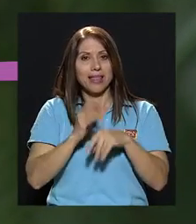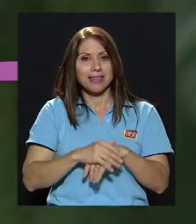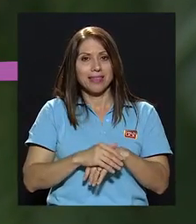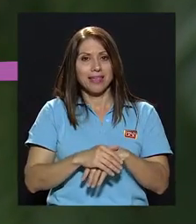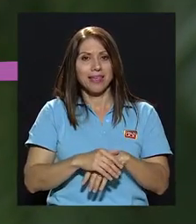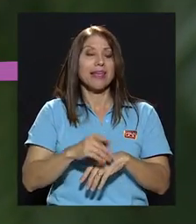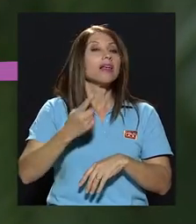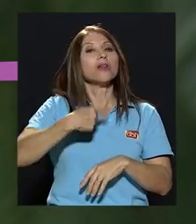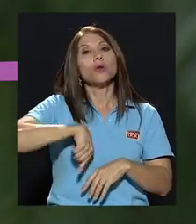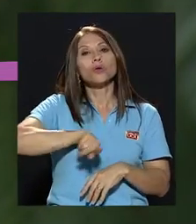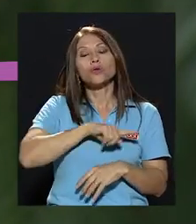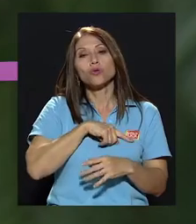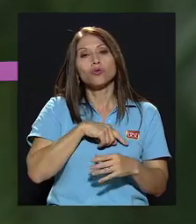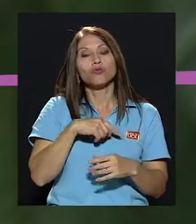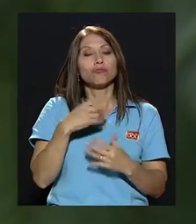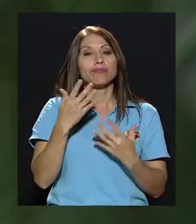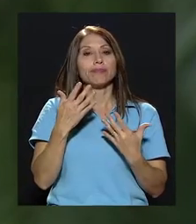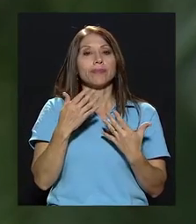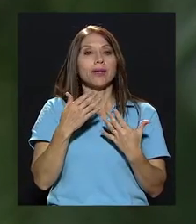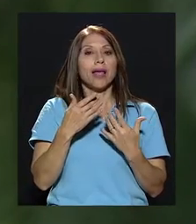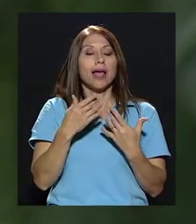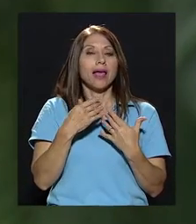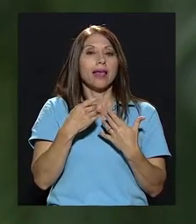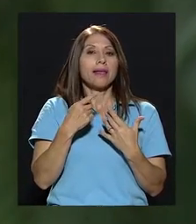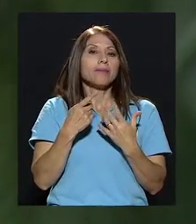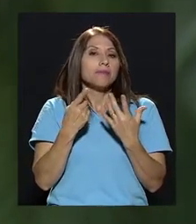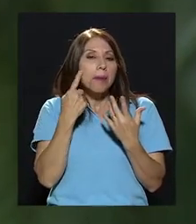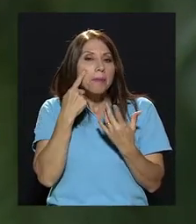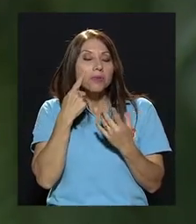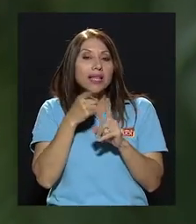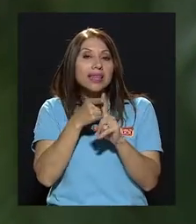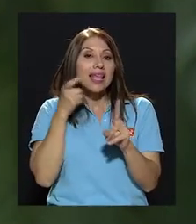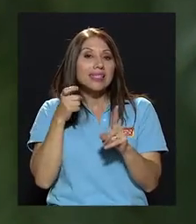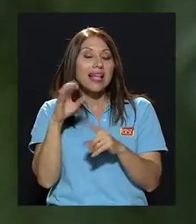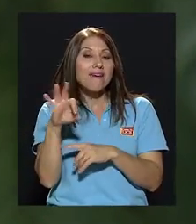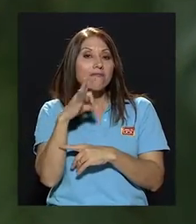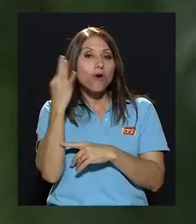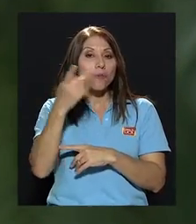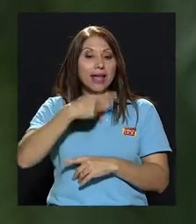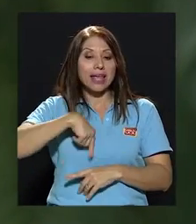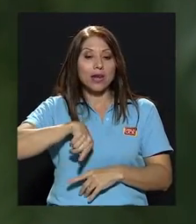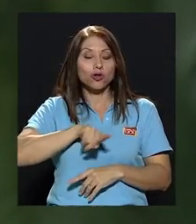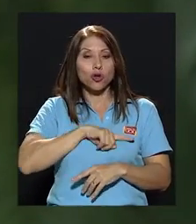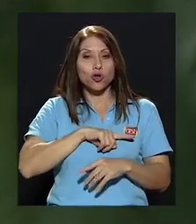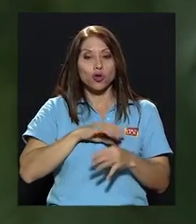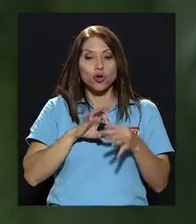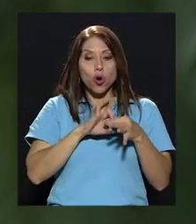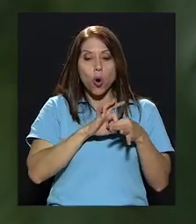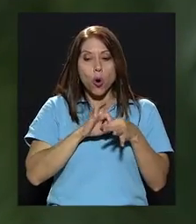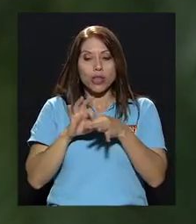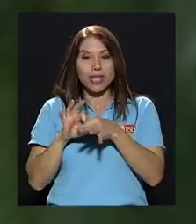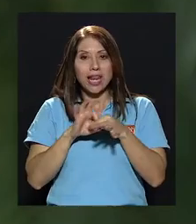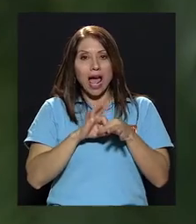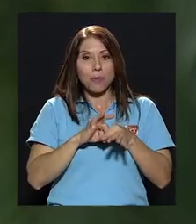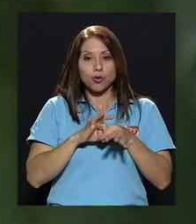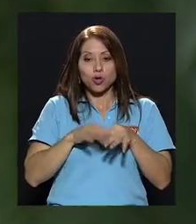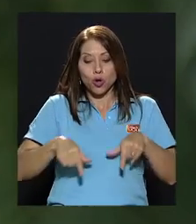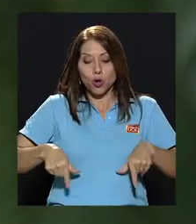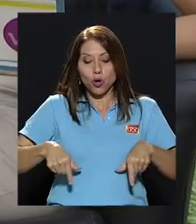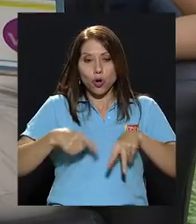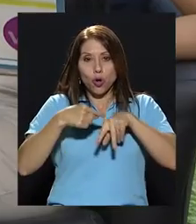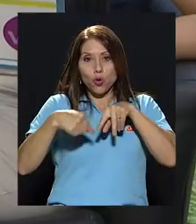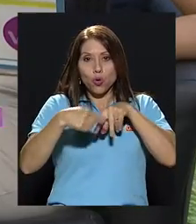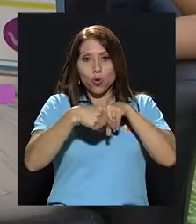Vamos desde la forma, por ejemplo, en que coordinamos nuestros pies, el caminar,